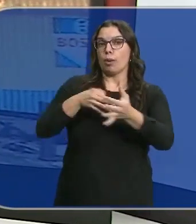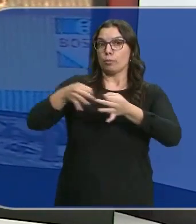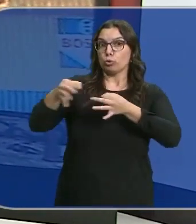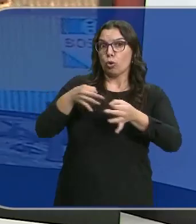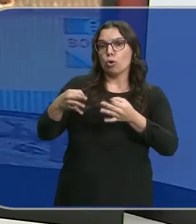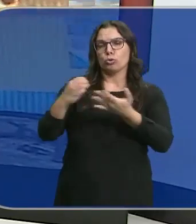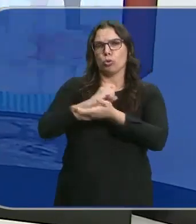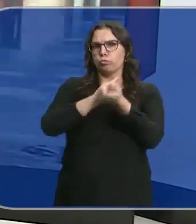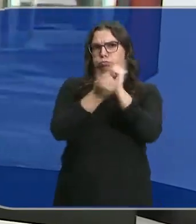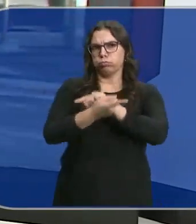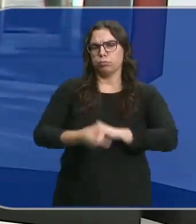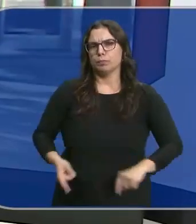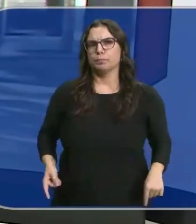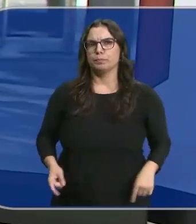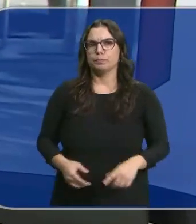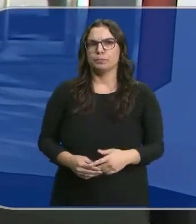cambiado mucho. Roberto Macedonio.